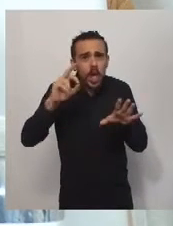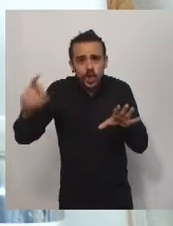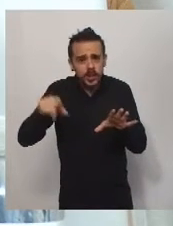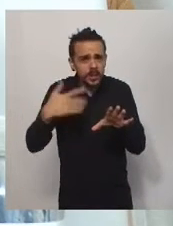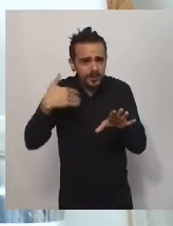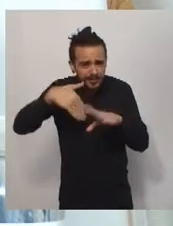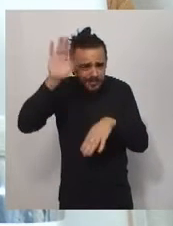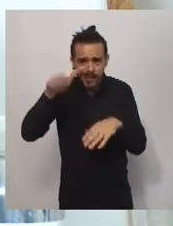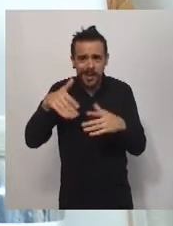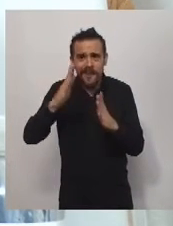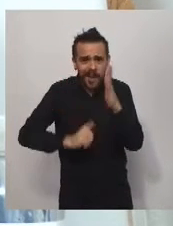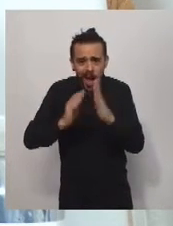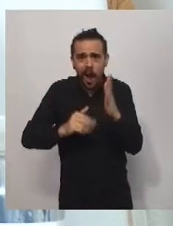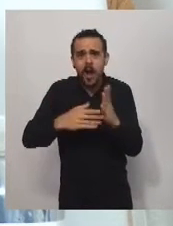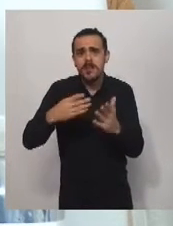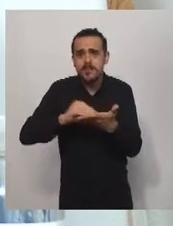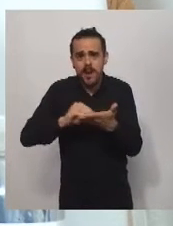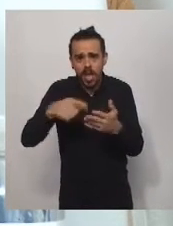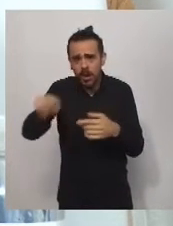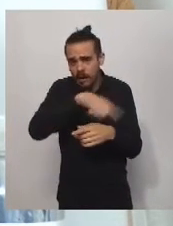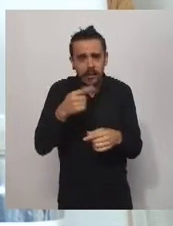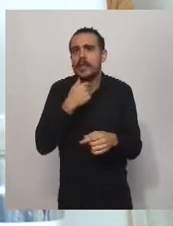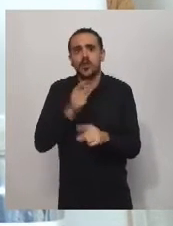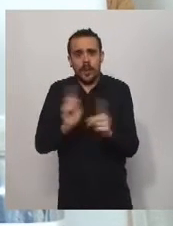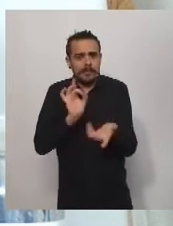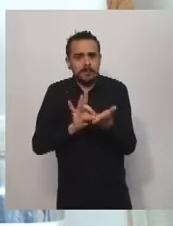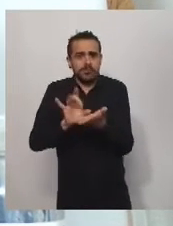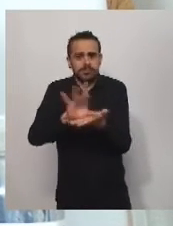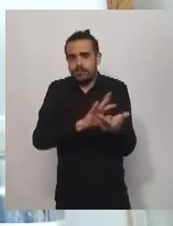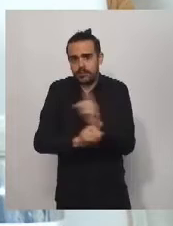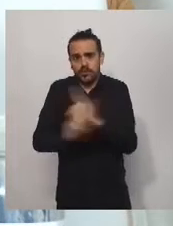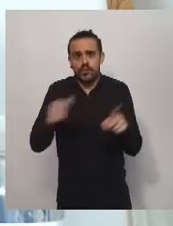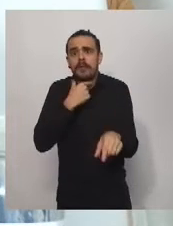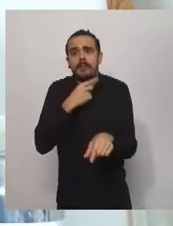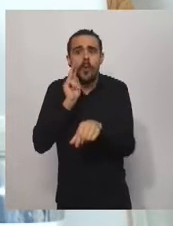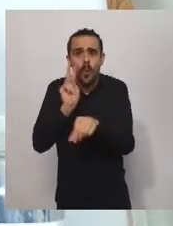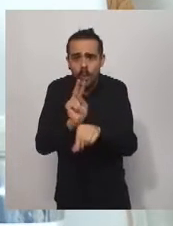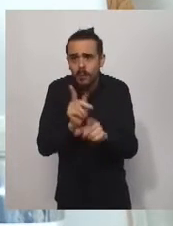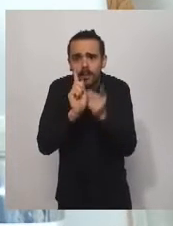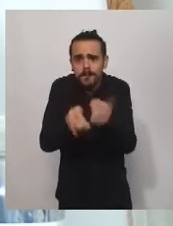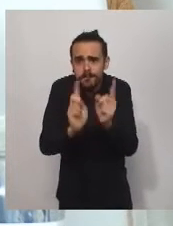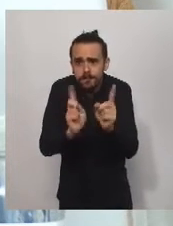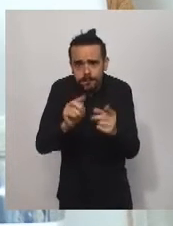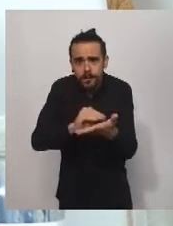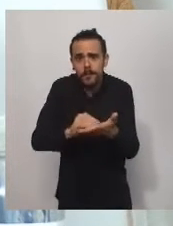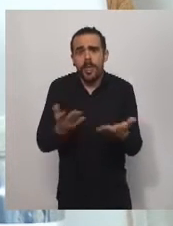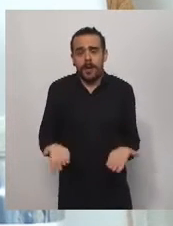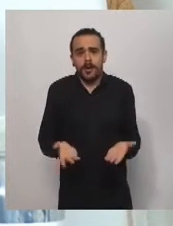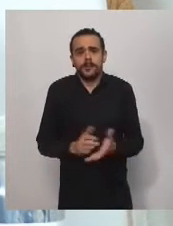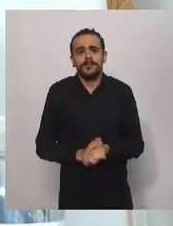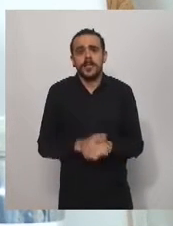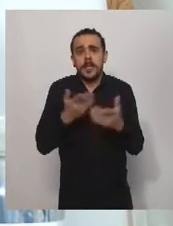todos y cada uno de estos puestos de trabajo. Estos empleos están